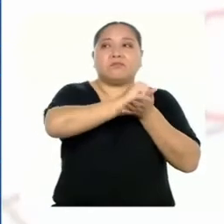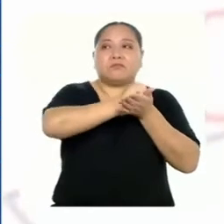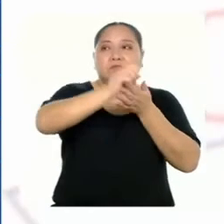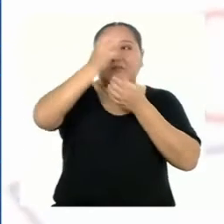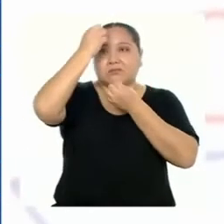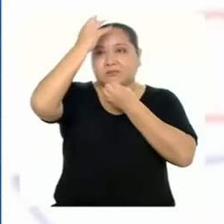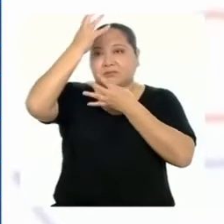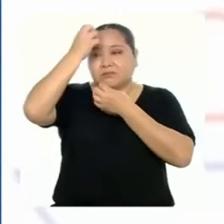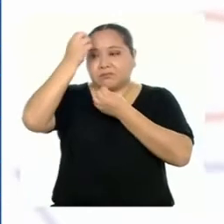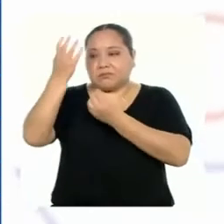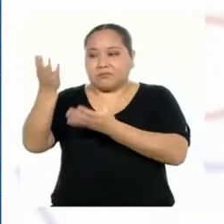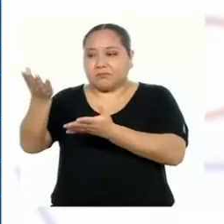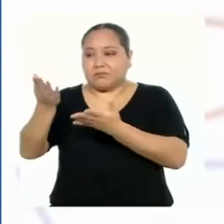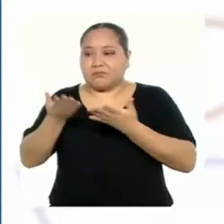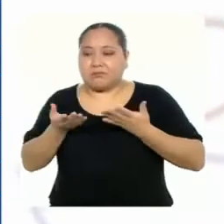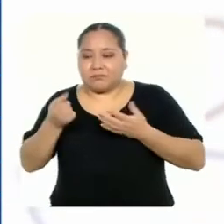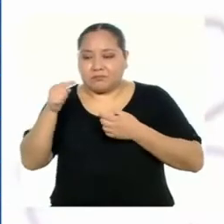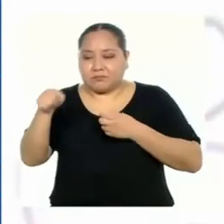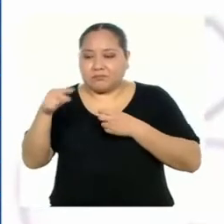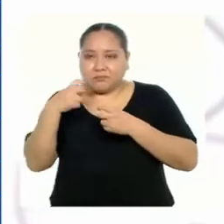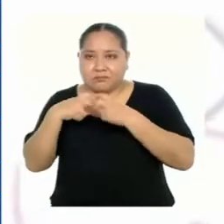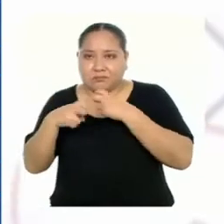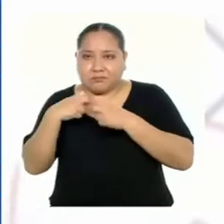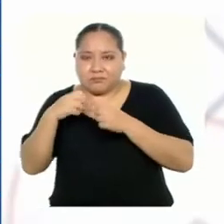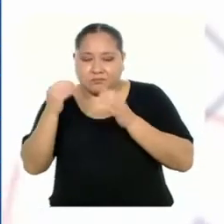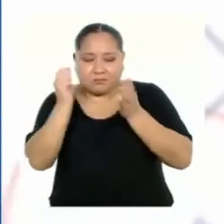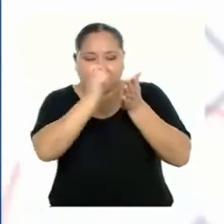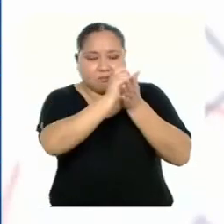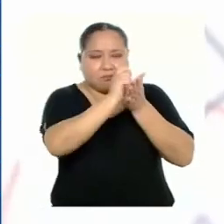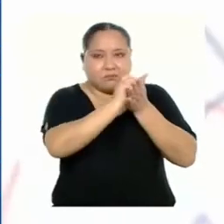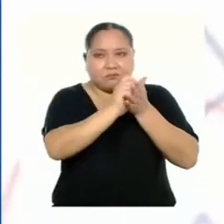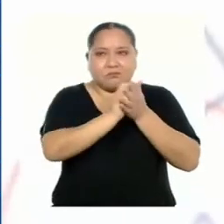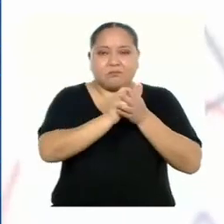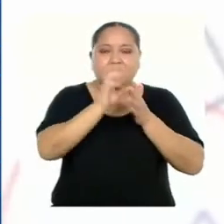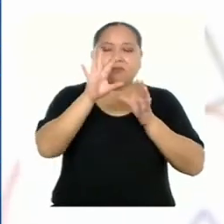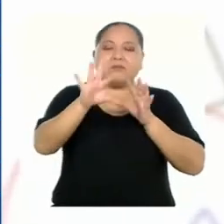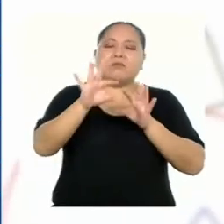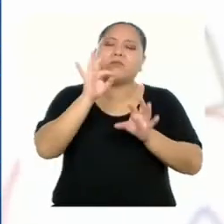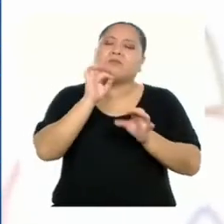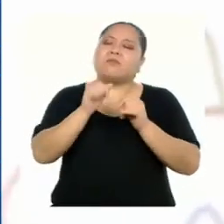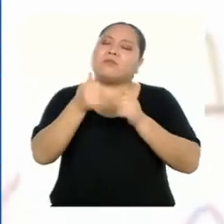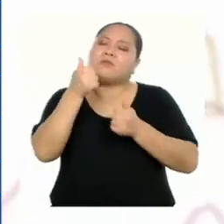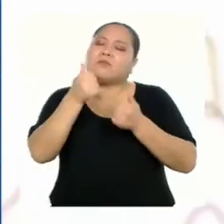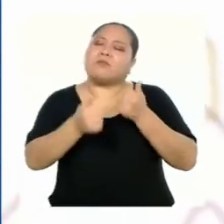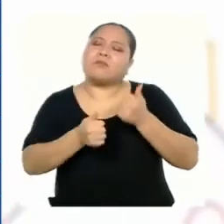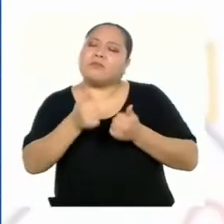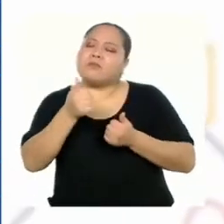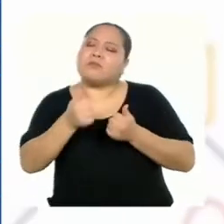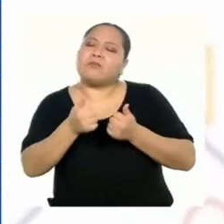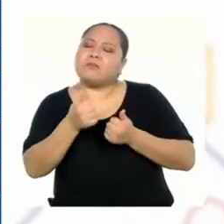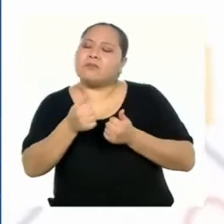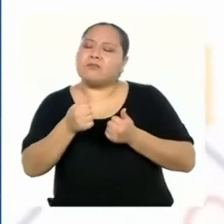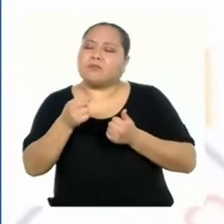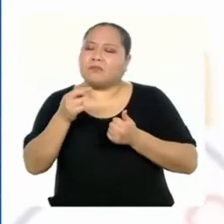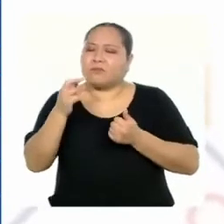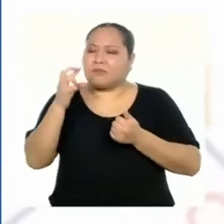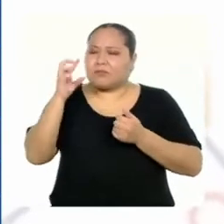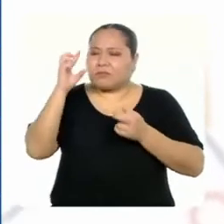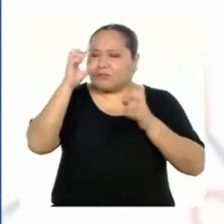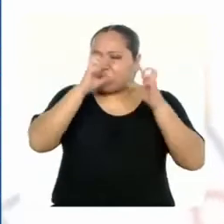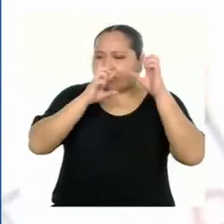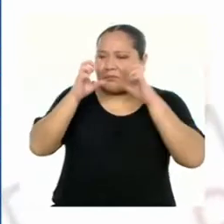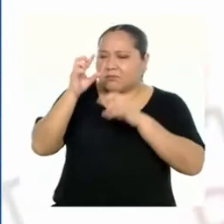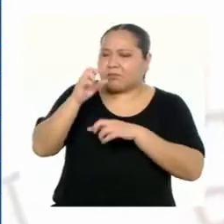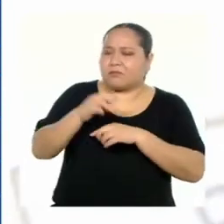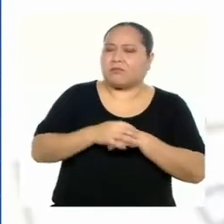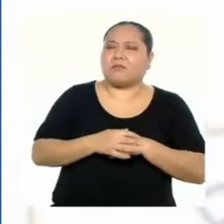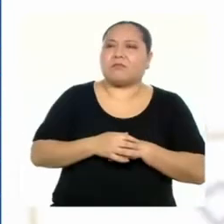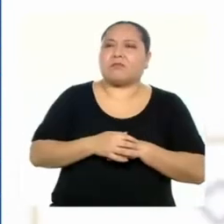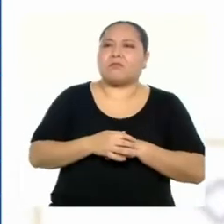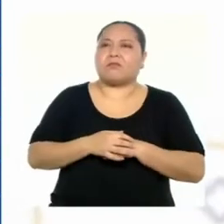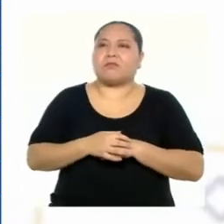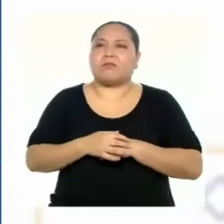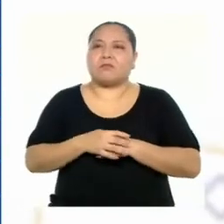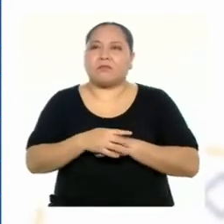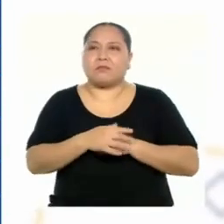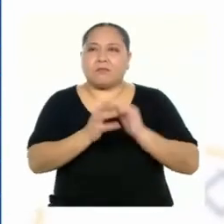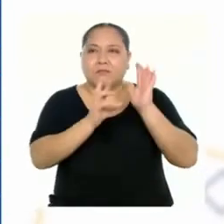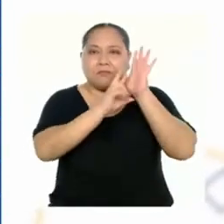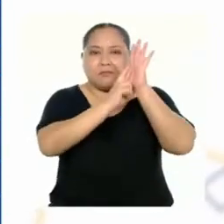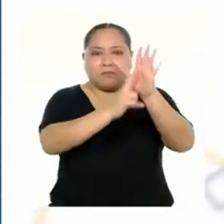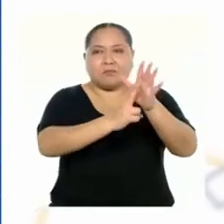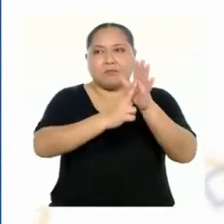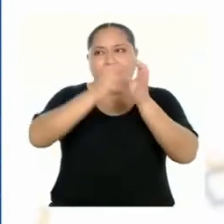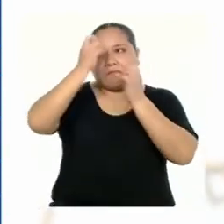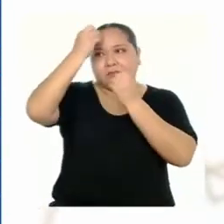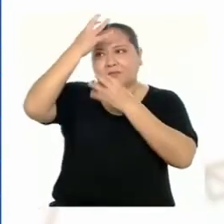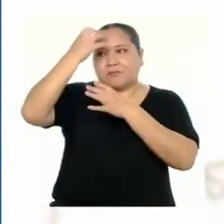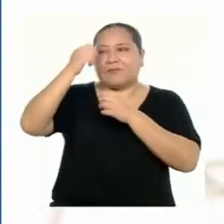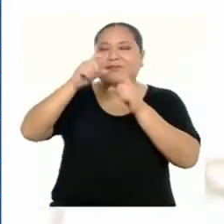datos que nos presenta la situación, determinamos la incógnita o lo que nos pide la situación, representamos los datos de la